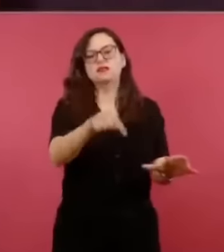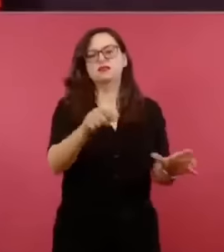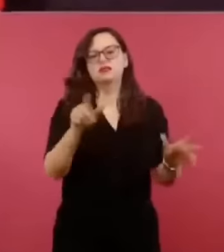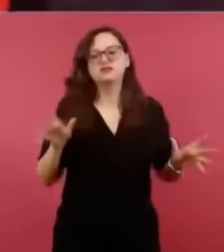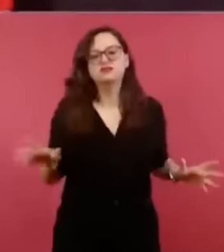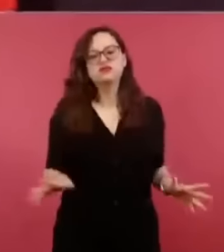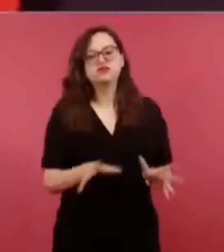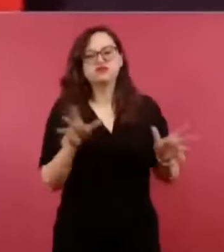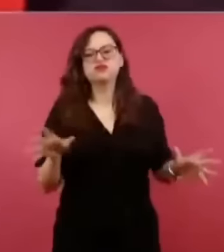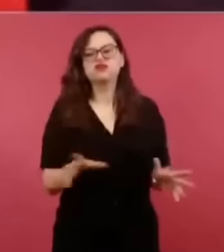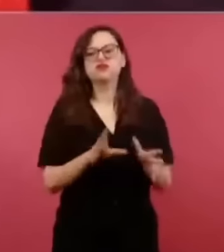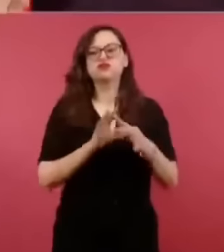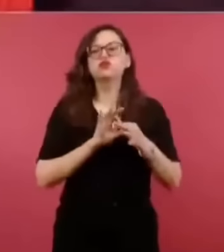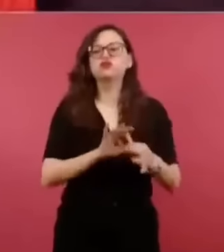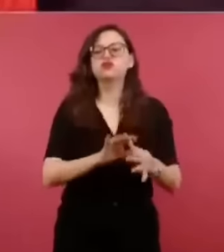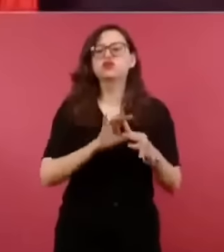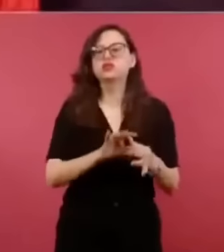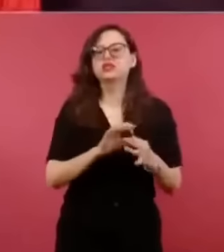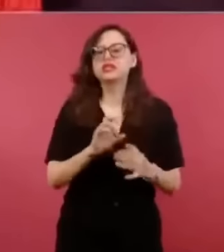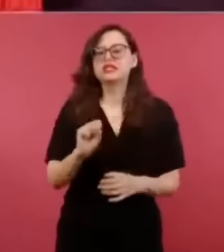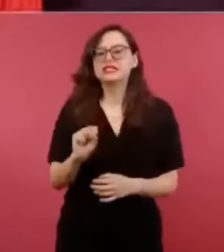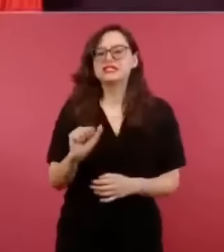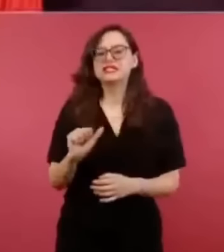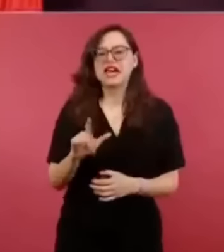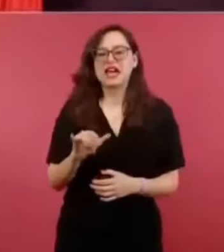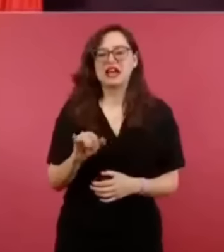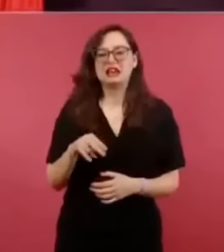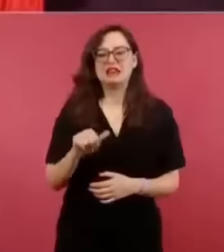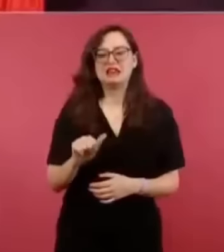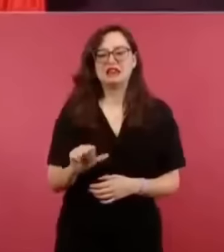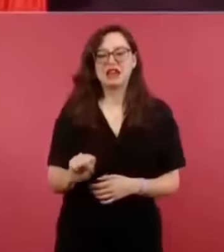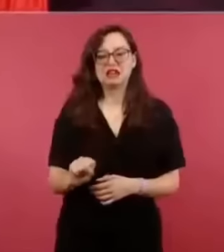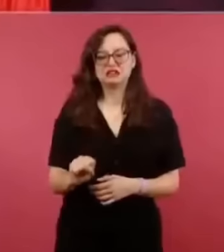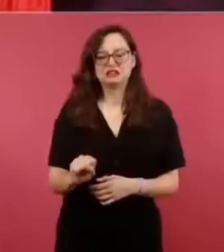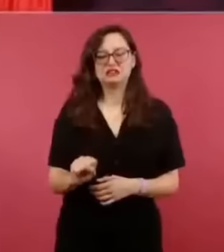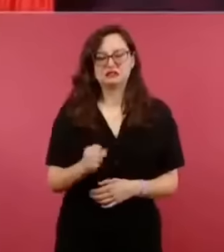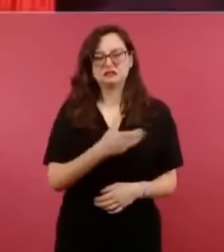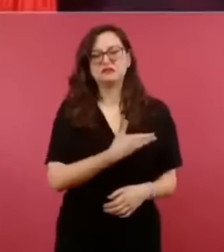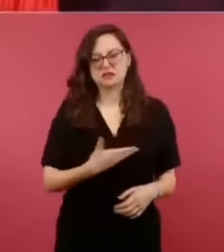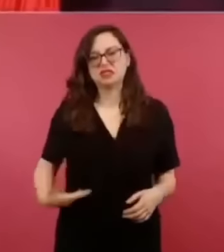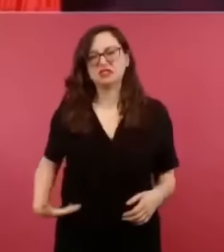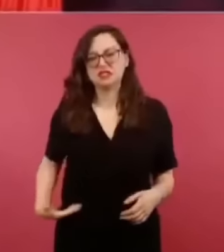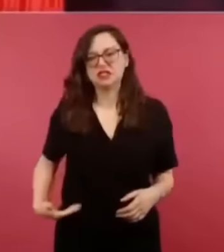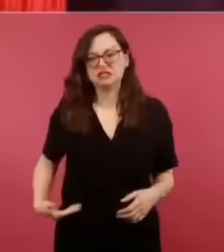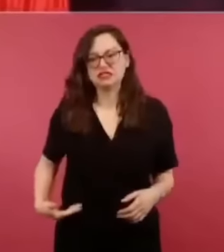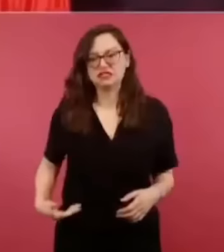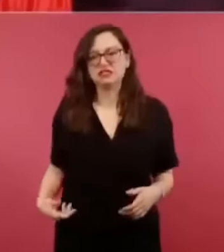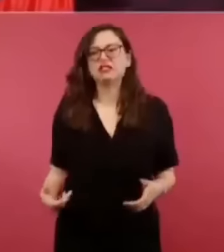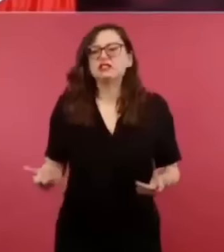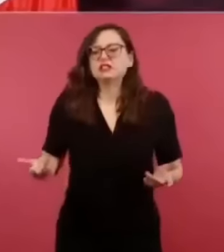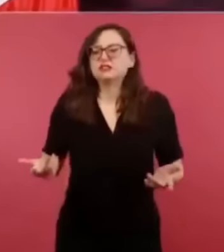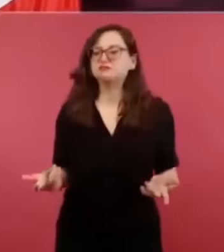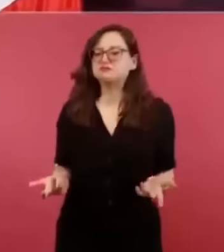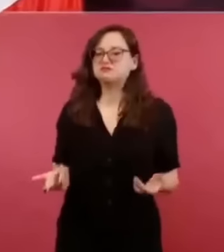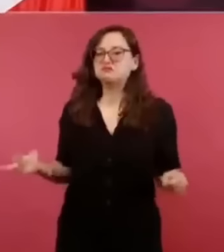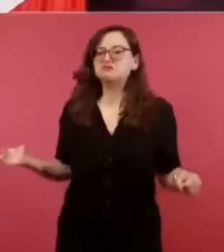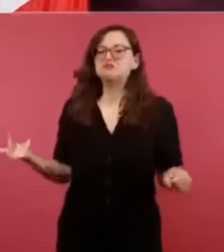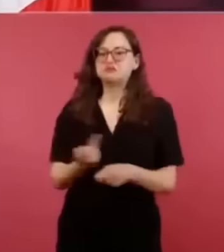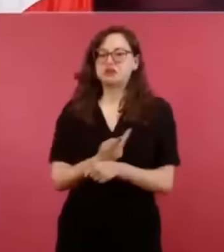y eclipsaron todo el mundo intelectual